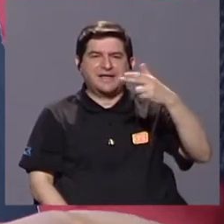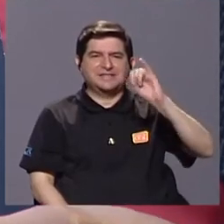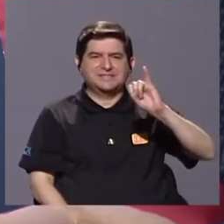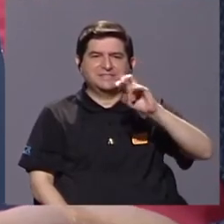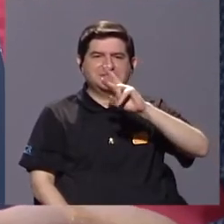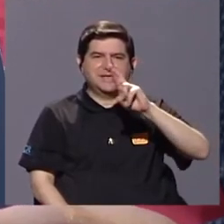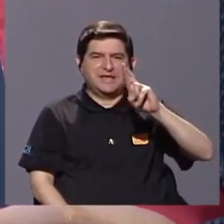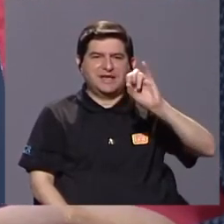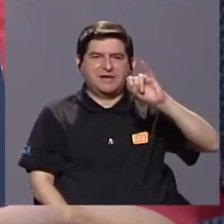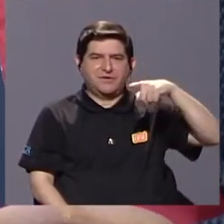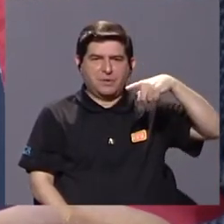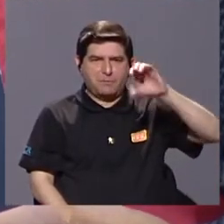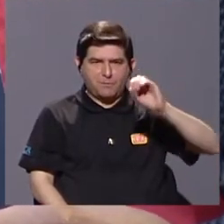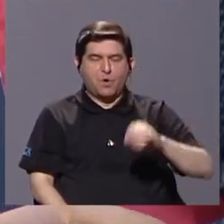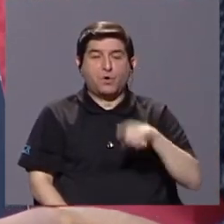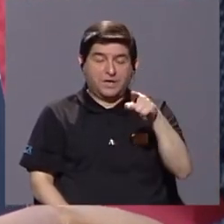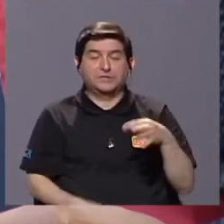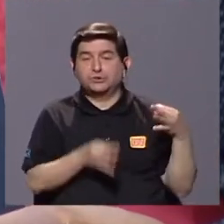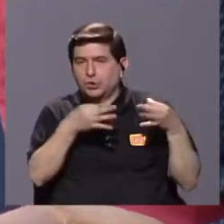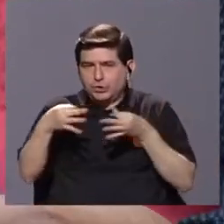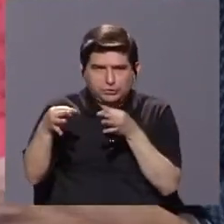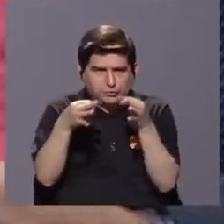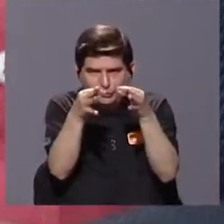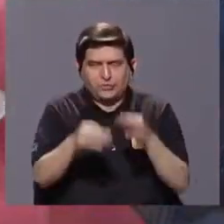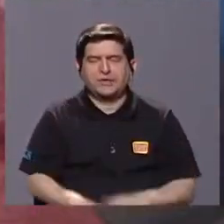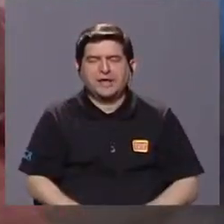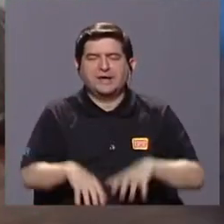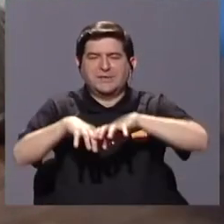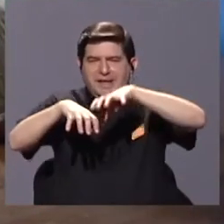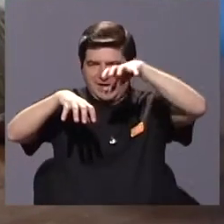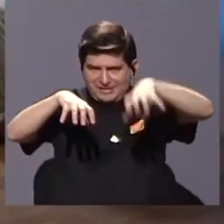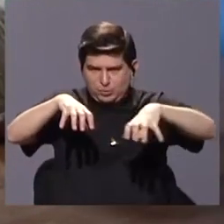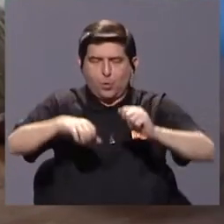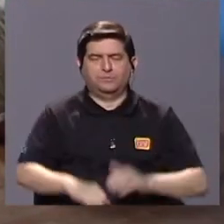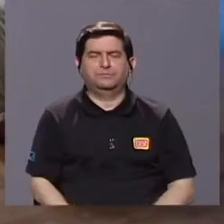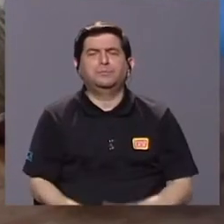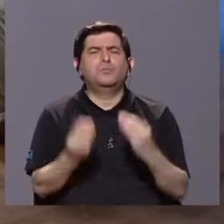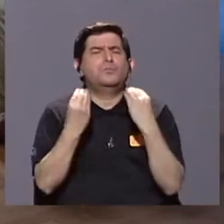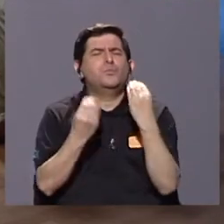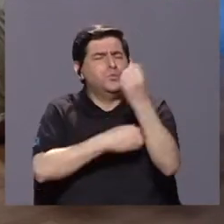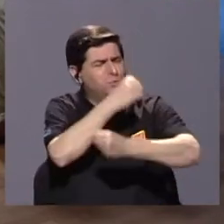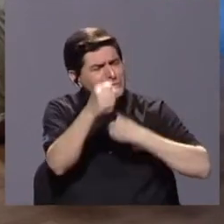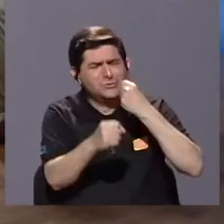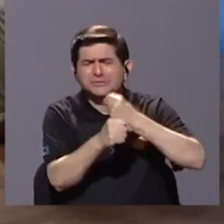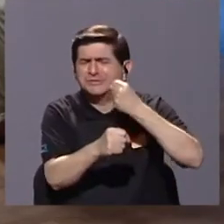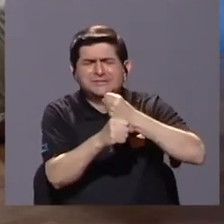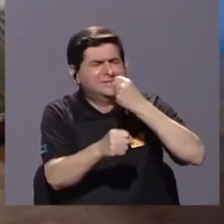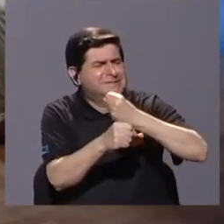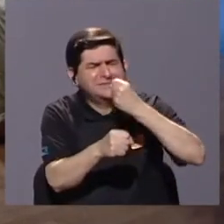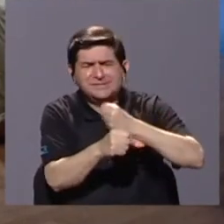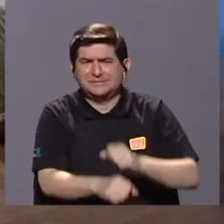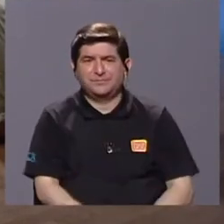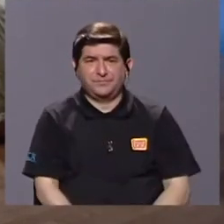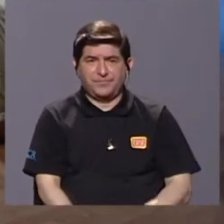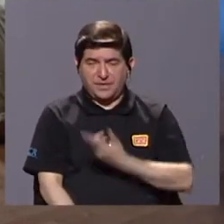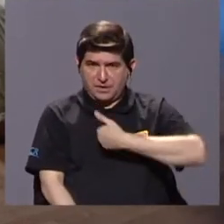en la región de Turrialba, en el cantón de Turrialba. Muchos años de trabajo, tenemos